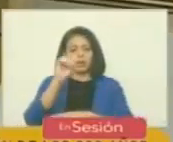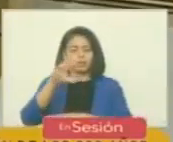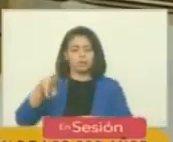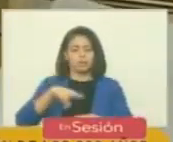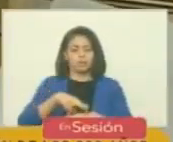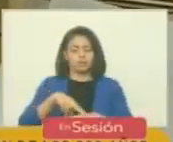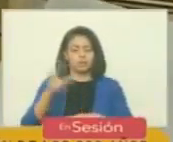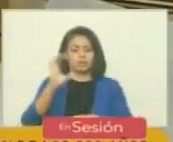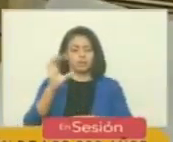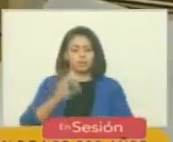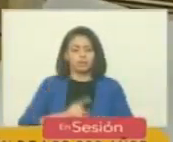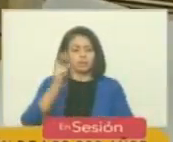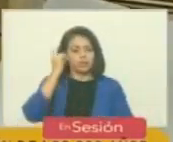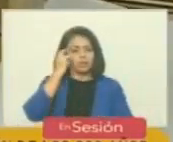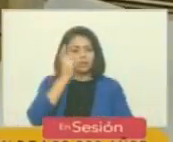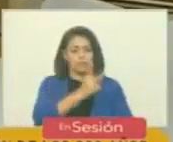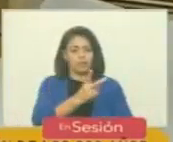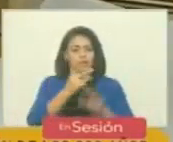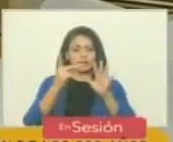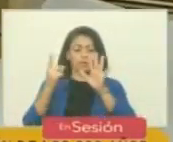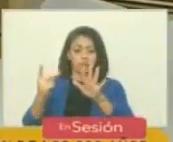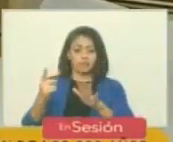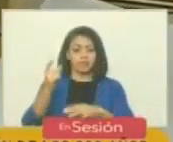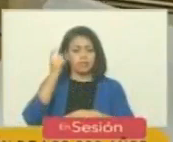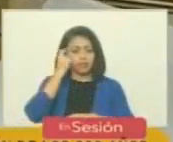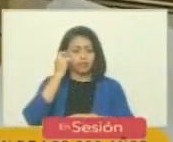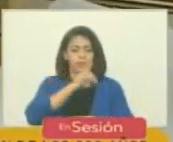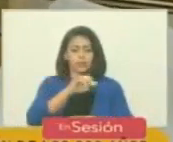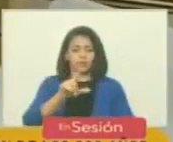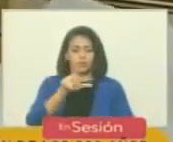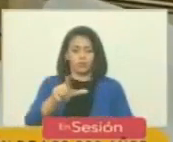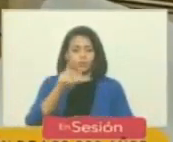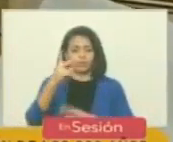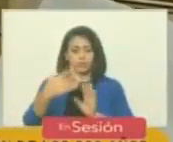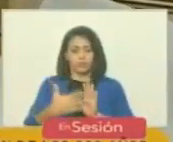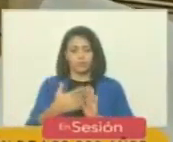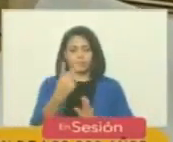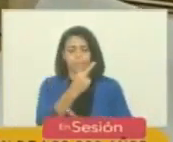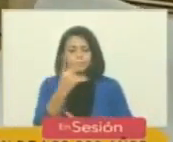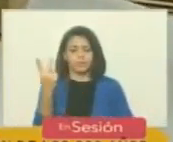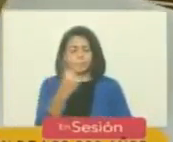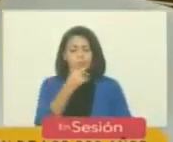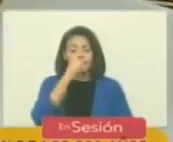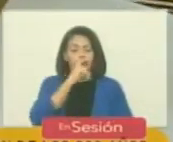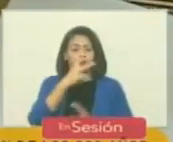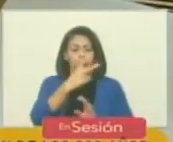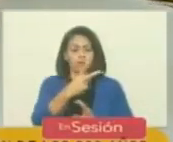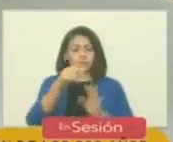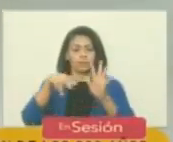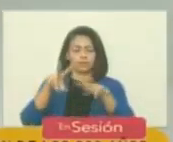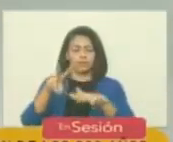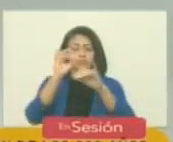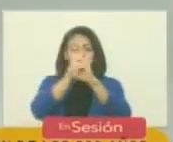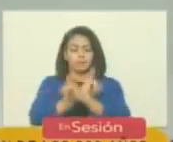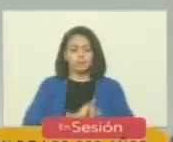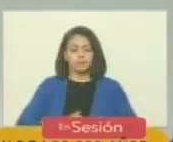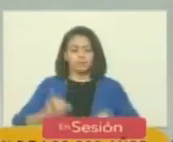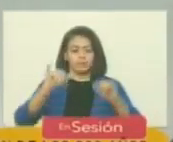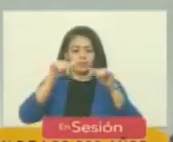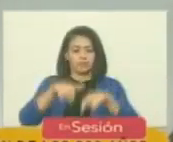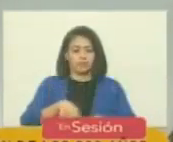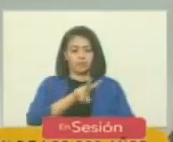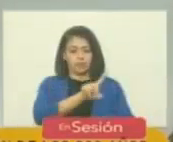nacional en Caracas a los 26 días del mes de julio de 2022 año 212 de la independencia